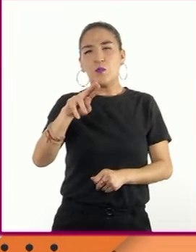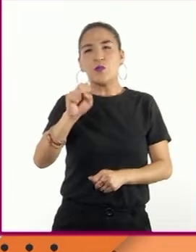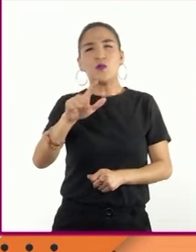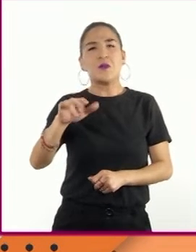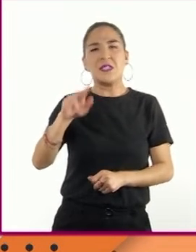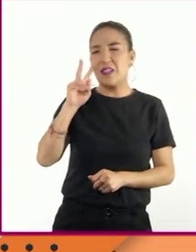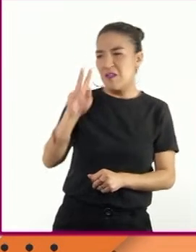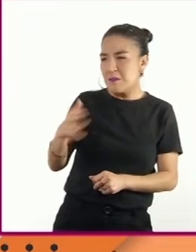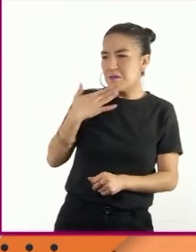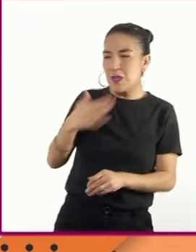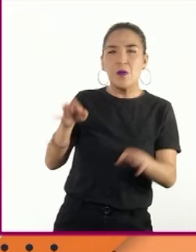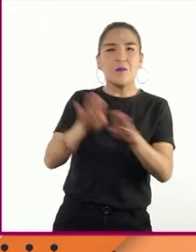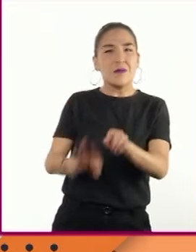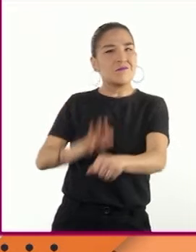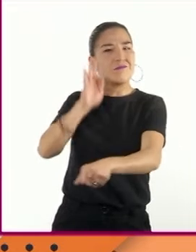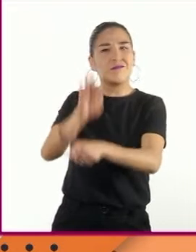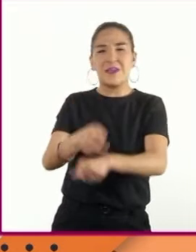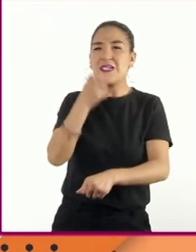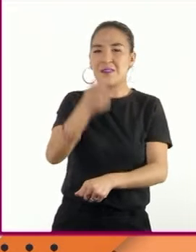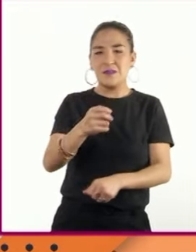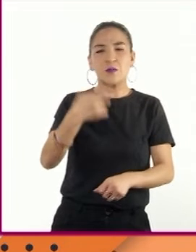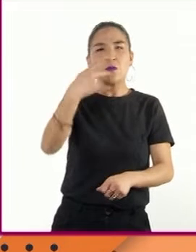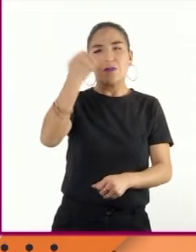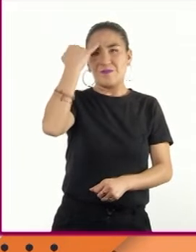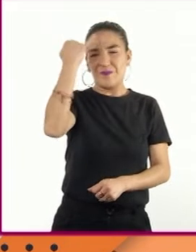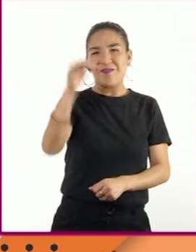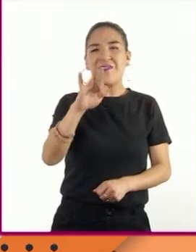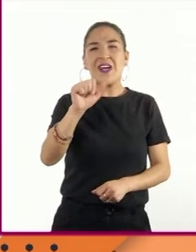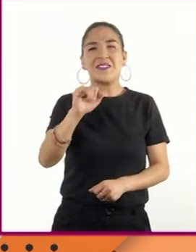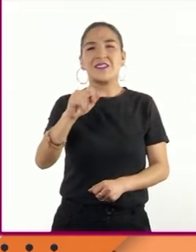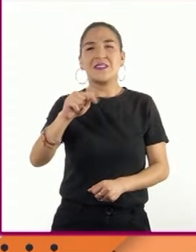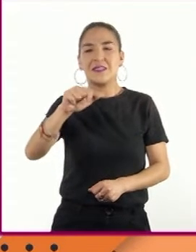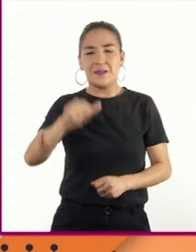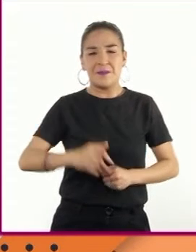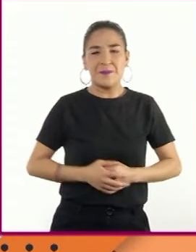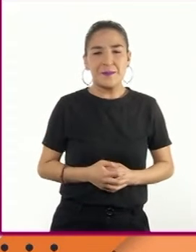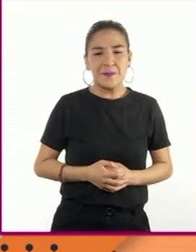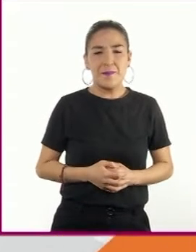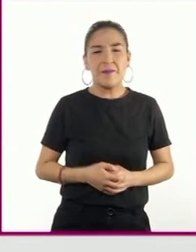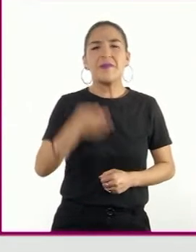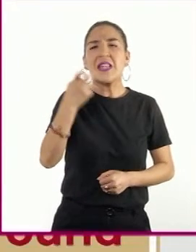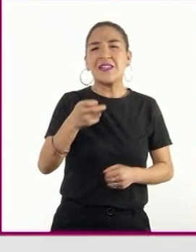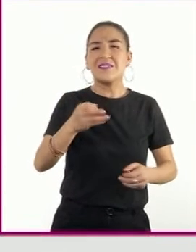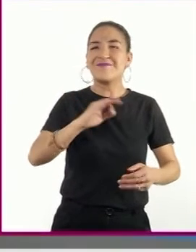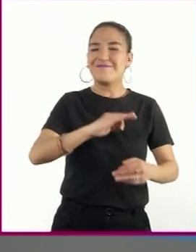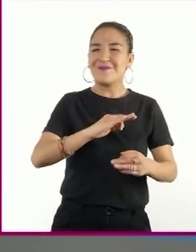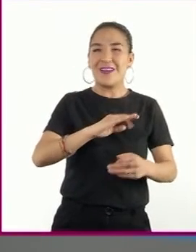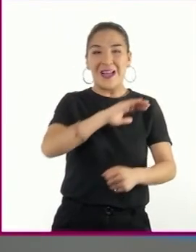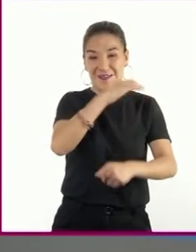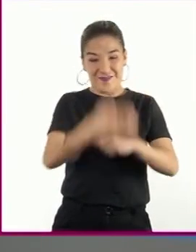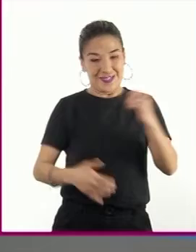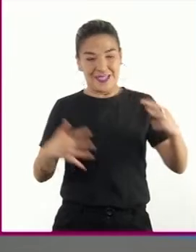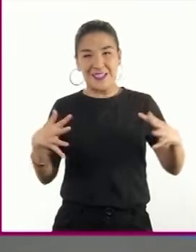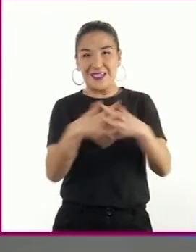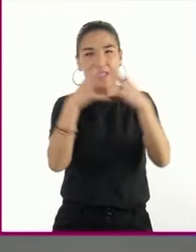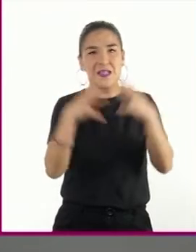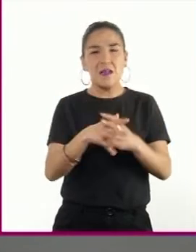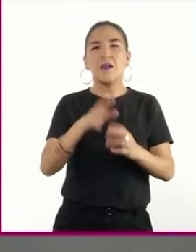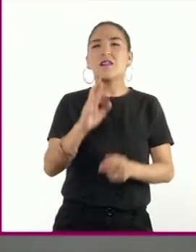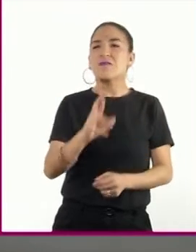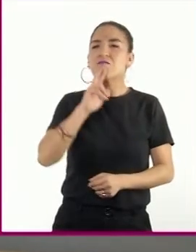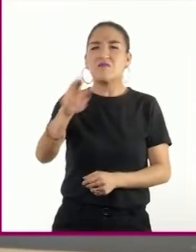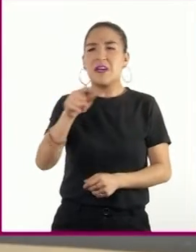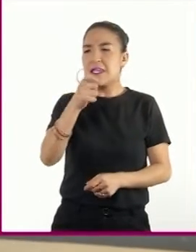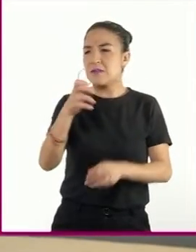fue un vocero de la ideología fascista. Hacia el final de la guerra, fue deportado a los Estados Unidos de